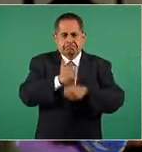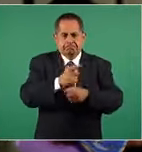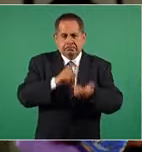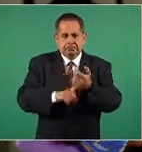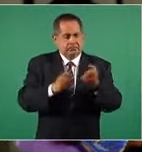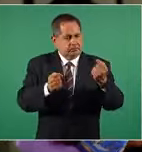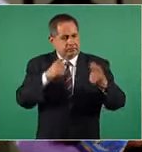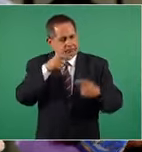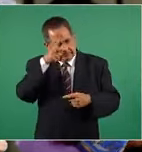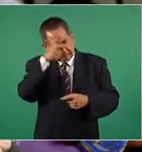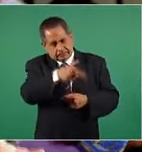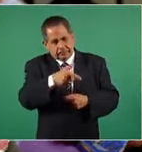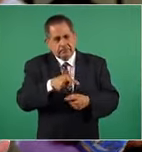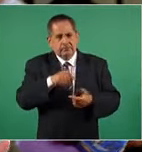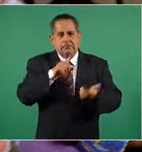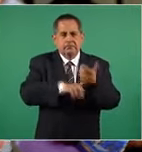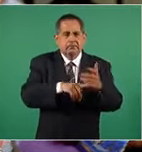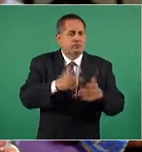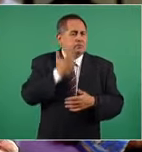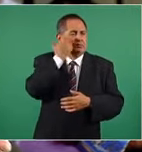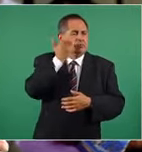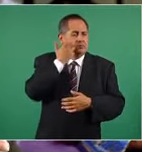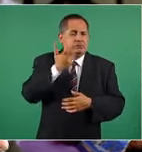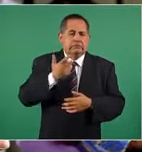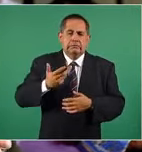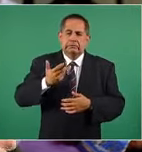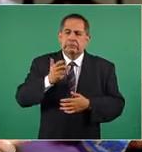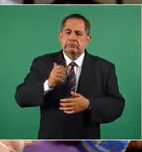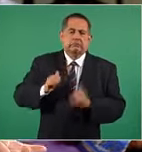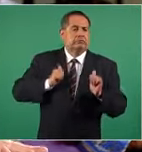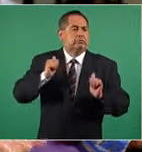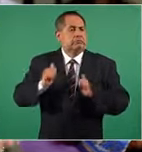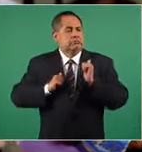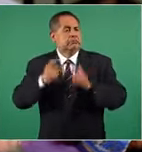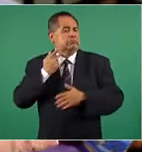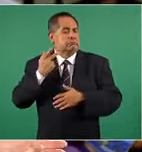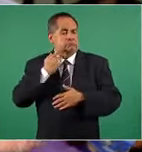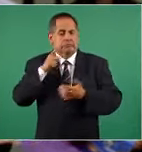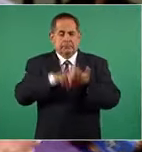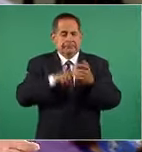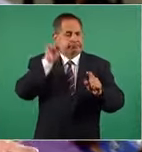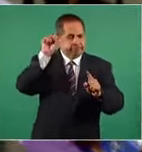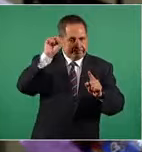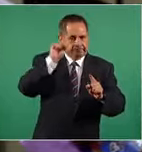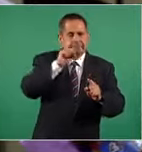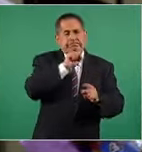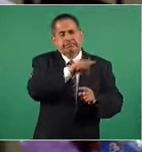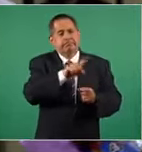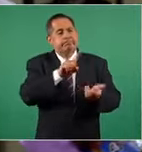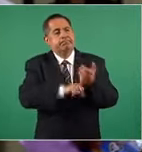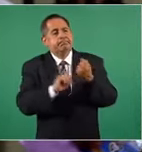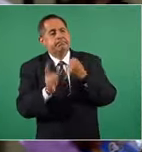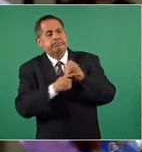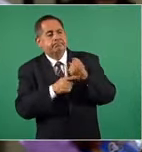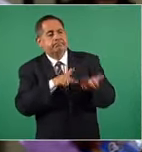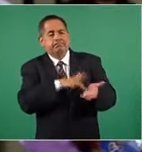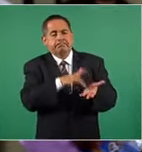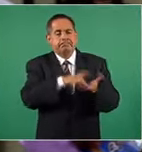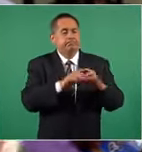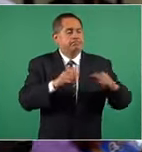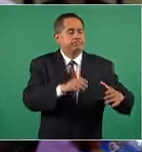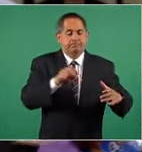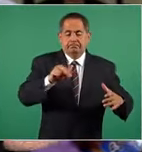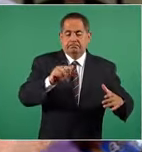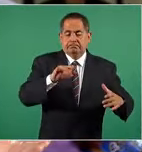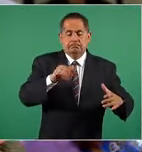de motivaciones políticas por parte de los sindicatos y las organizaciones que apoyan al sindicato de Notimex para